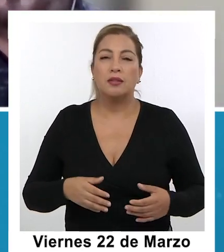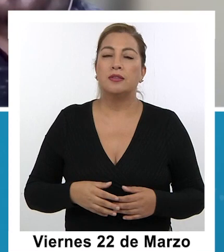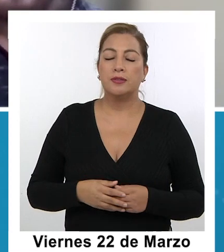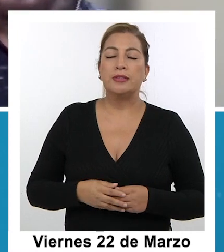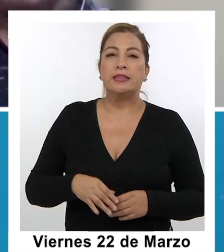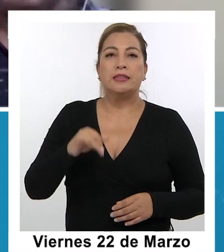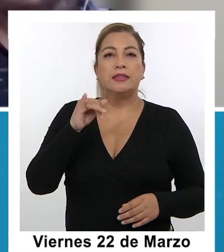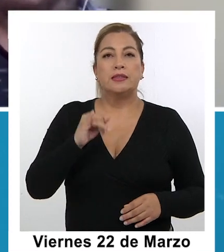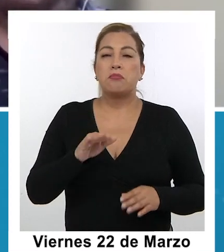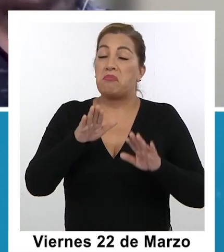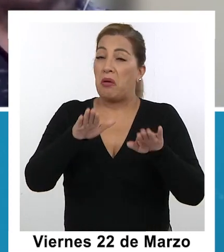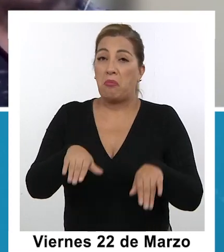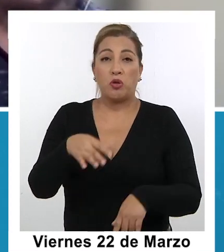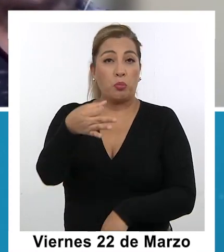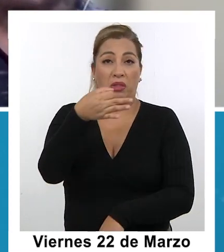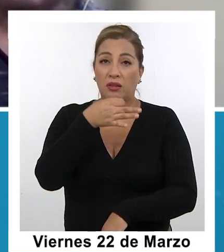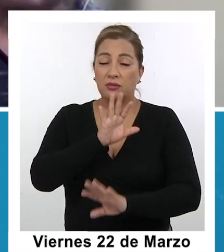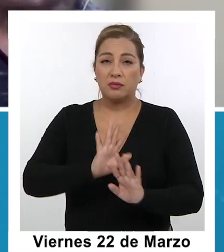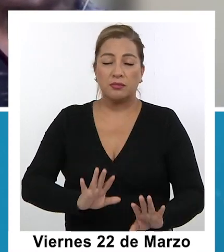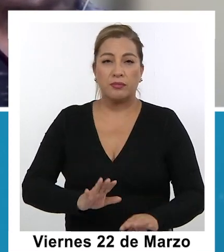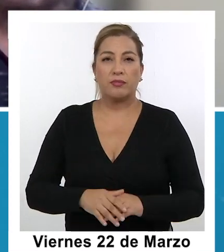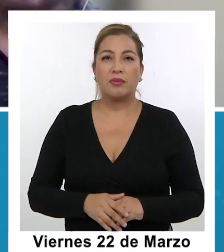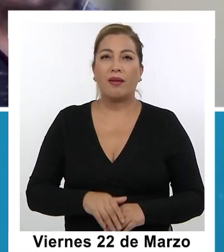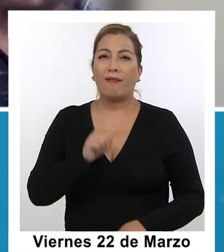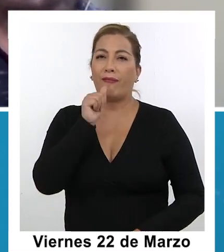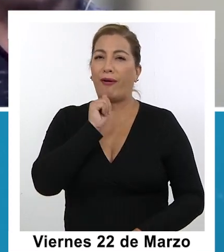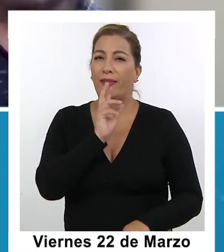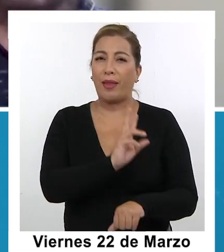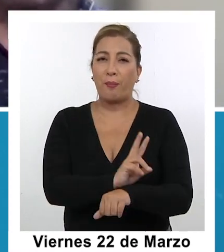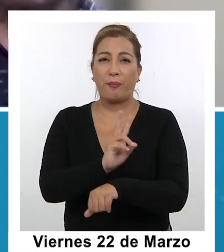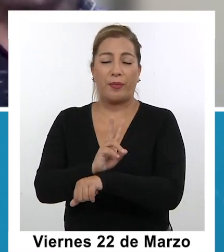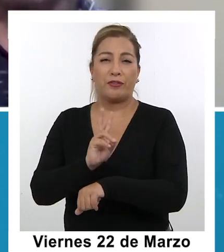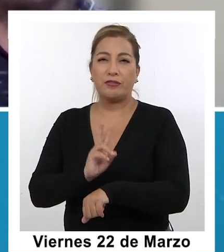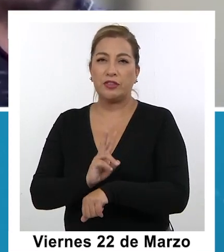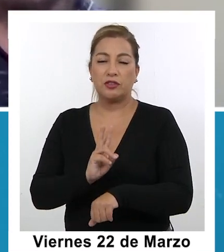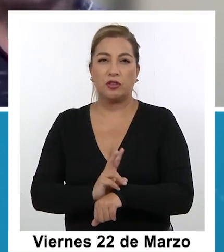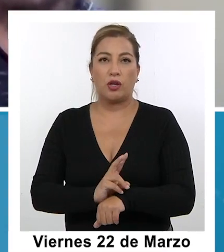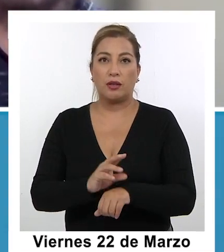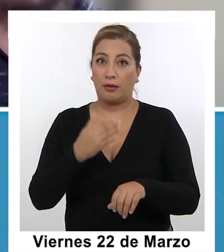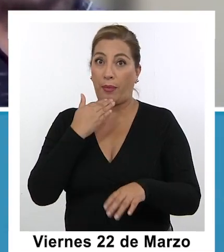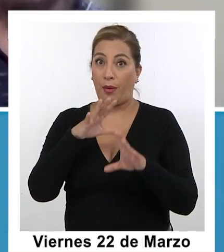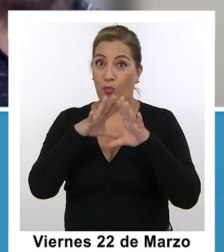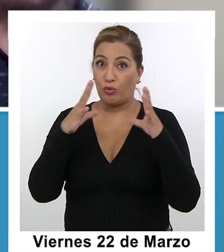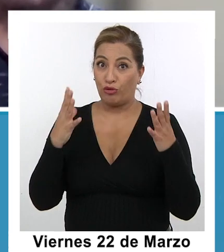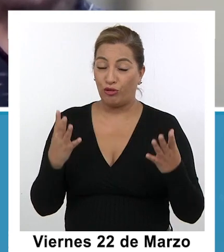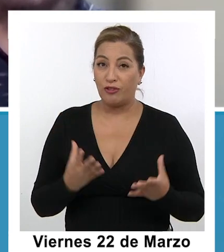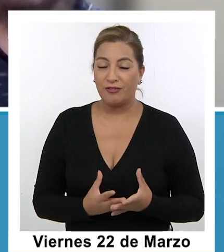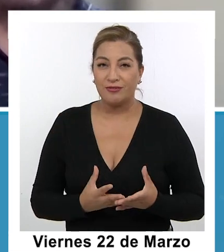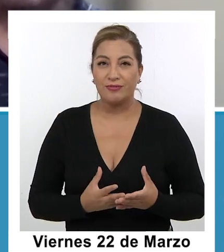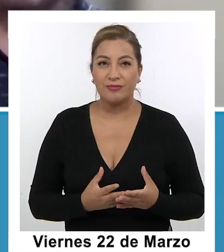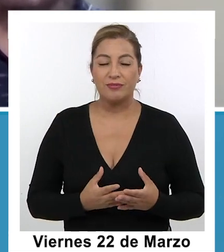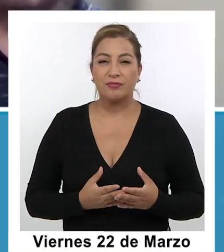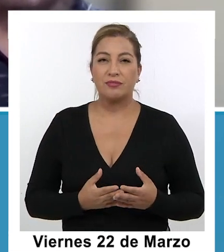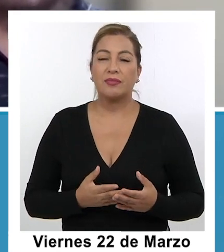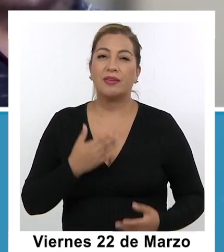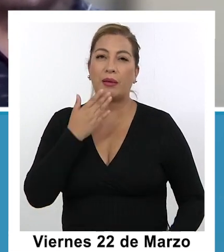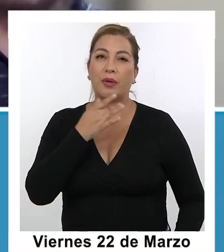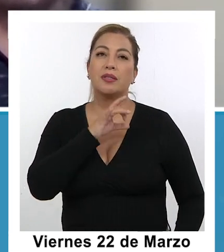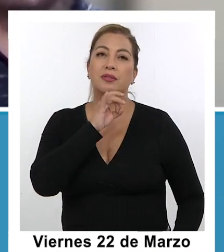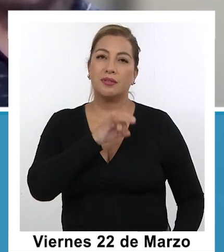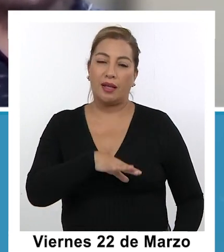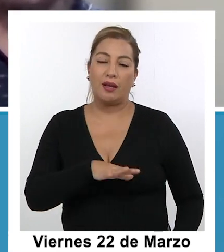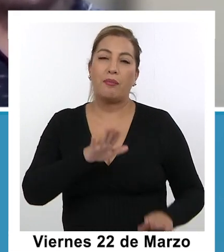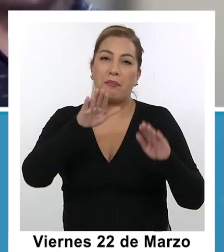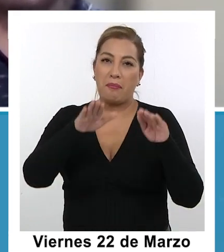sí es tal cual eh tenemos una escasez de profesores eh a nivel mundial eh y por supuesto que en Chile no es menor